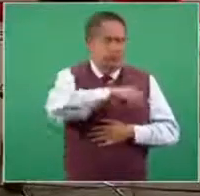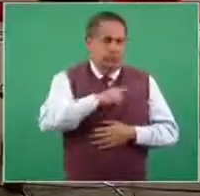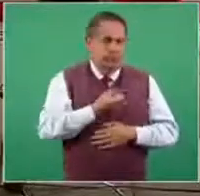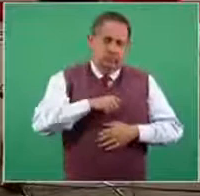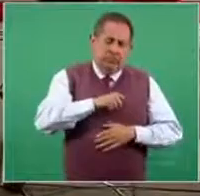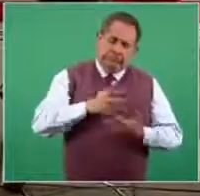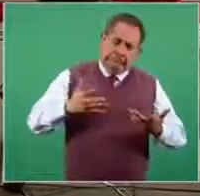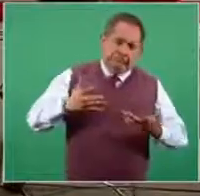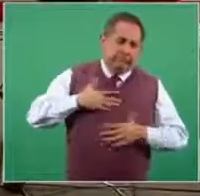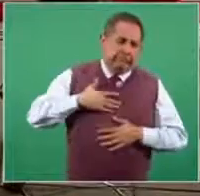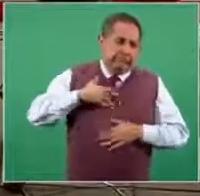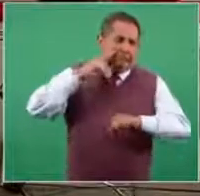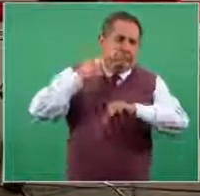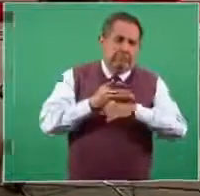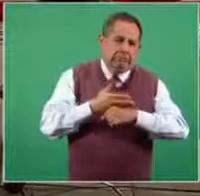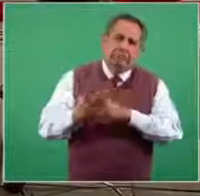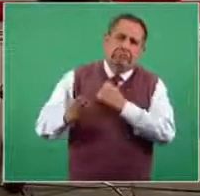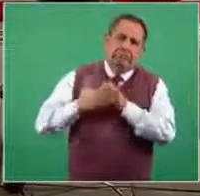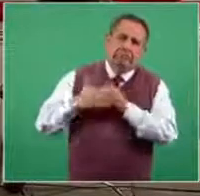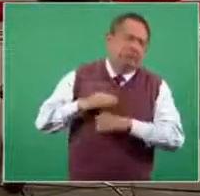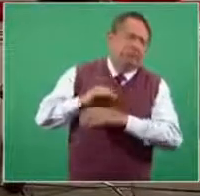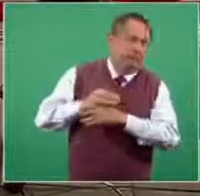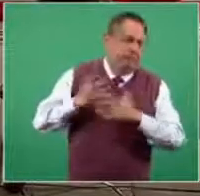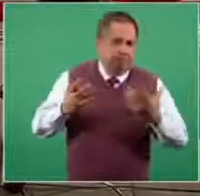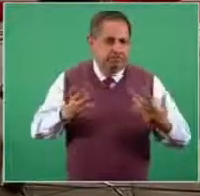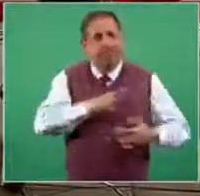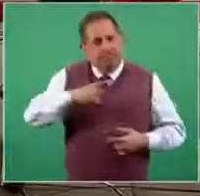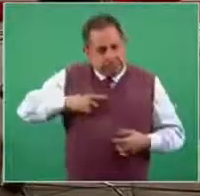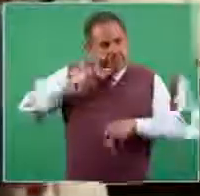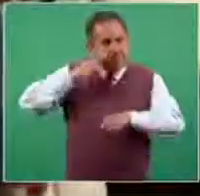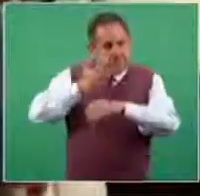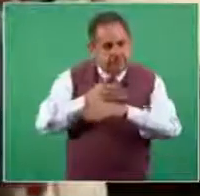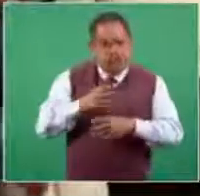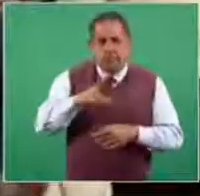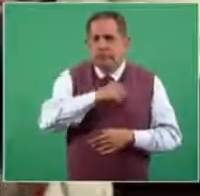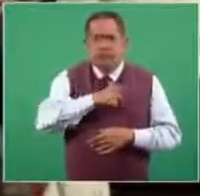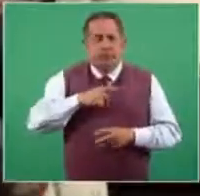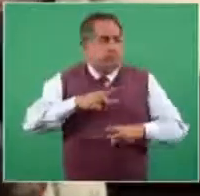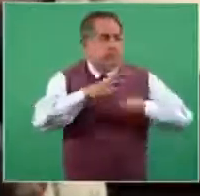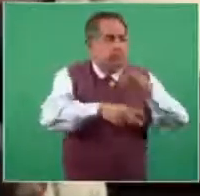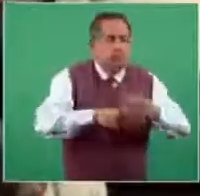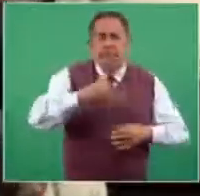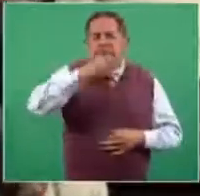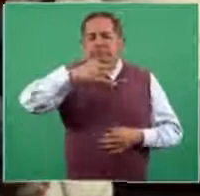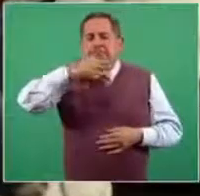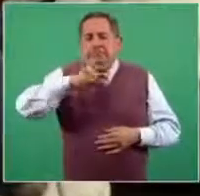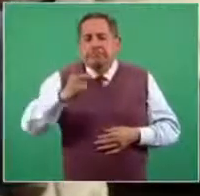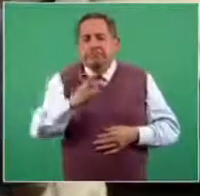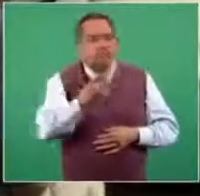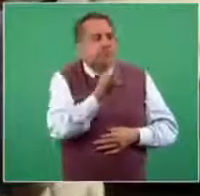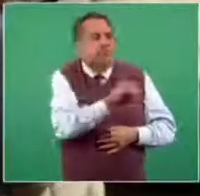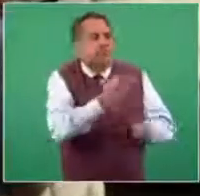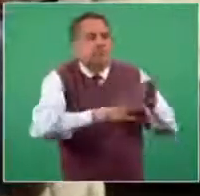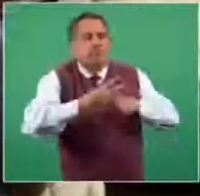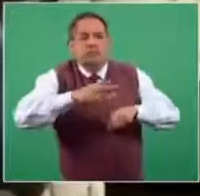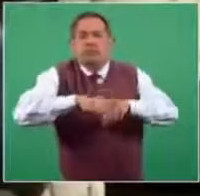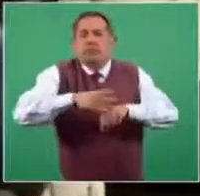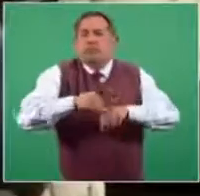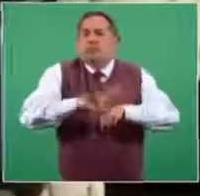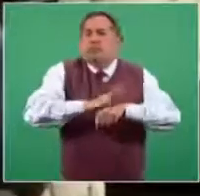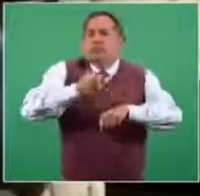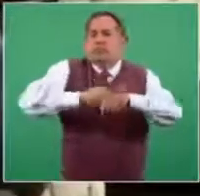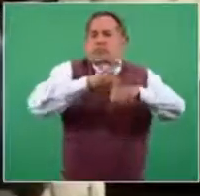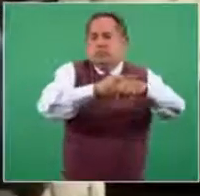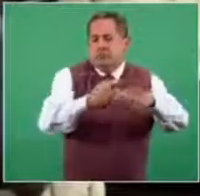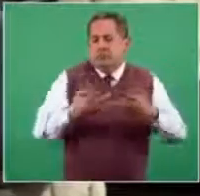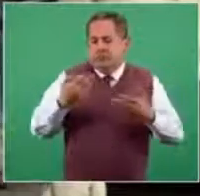nuestra responsabilidad en los llamados que han hecho de no asistir a las fiestas decembrinas. Este es el resultado y yo creo que nadie ha